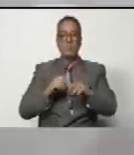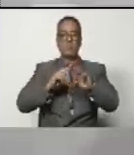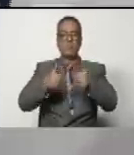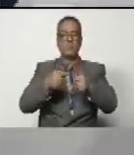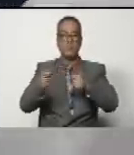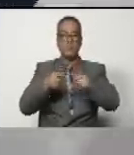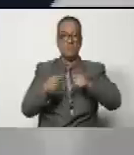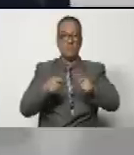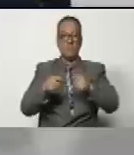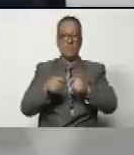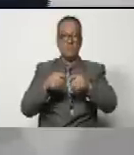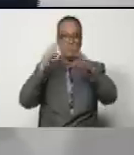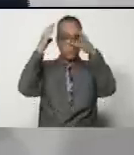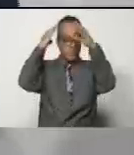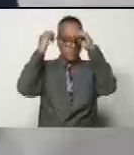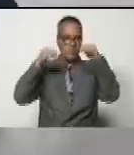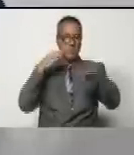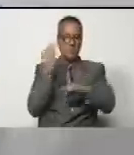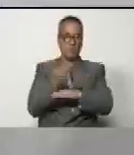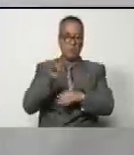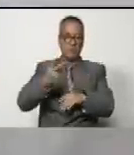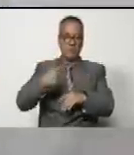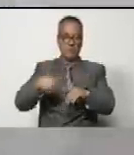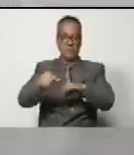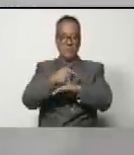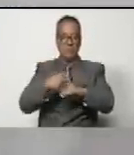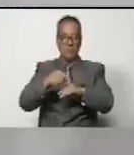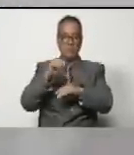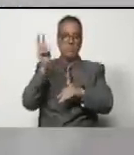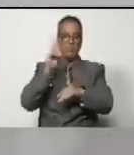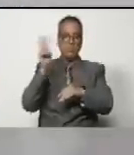acciones diplomáticas contra el gobierno de Venezuela.